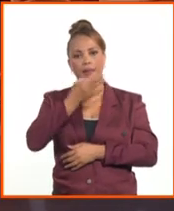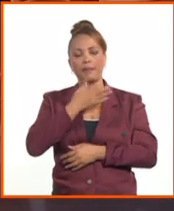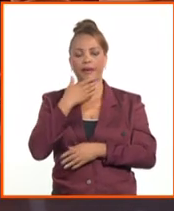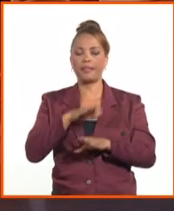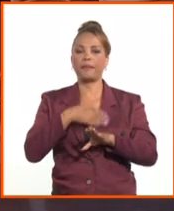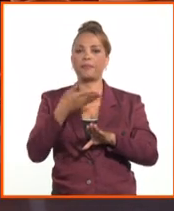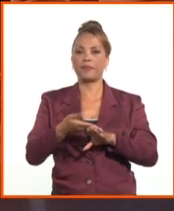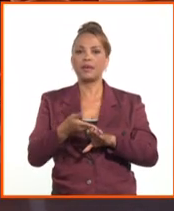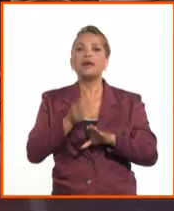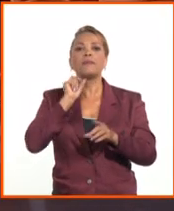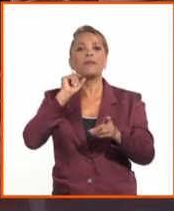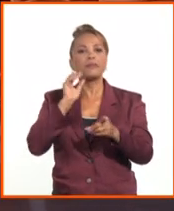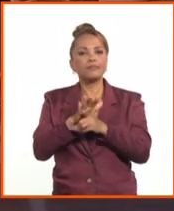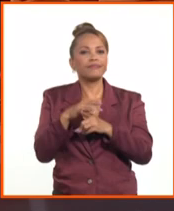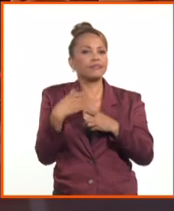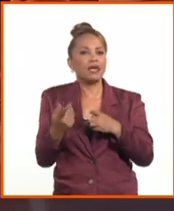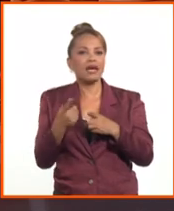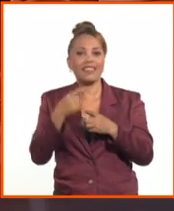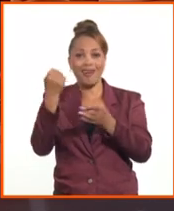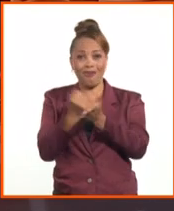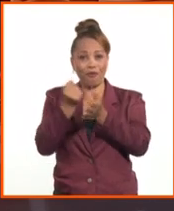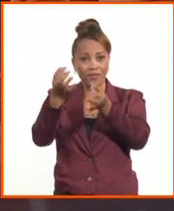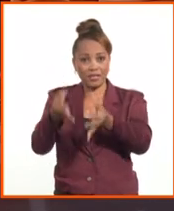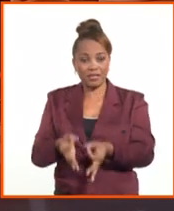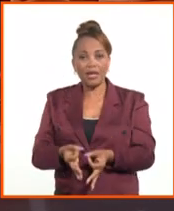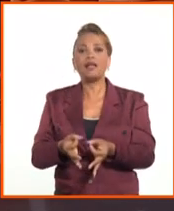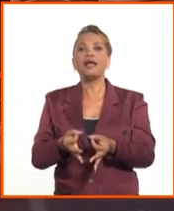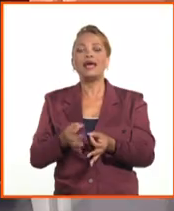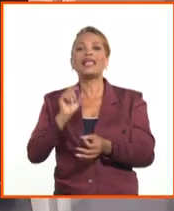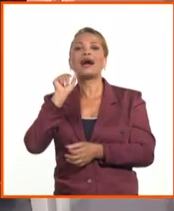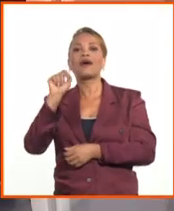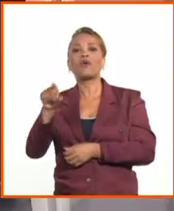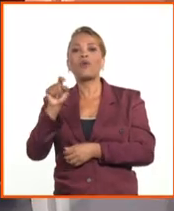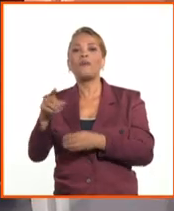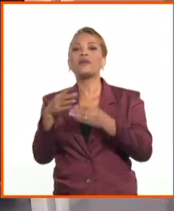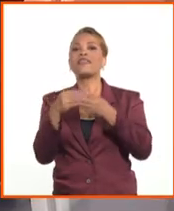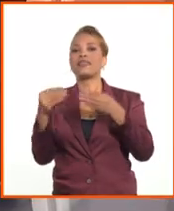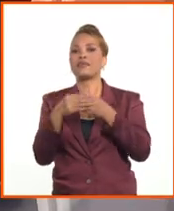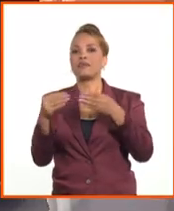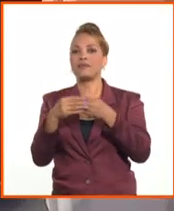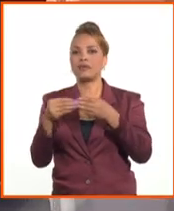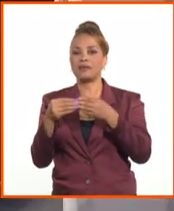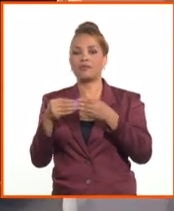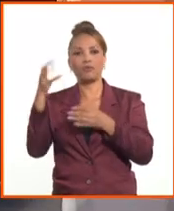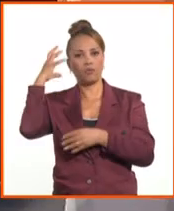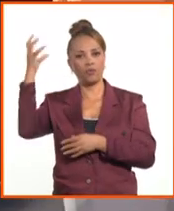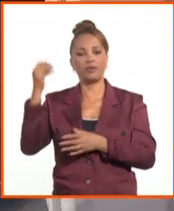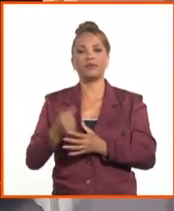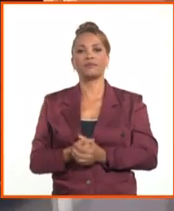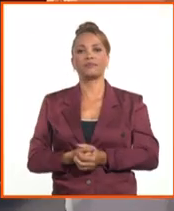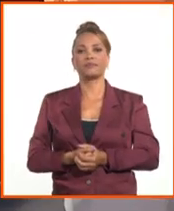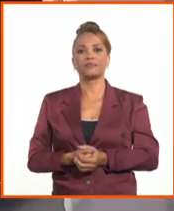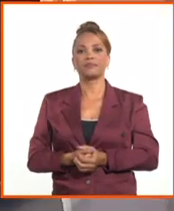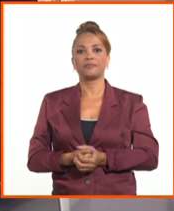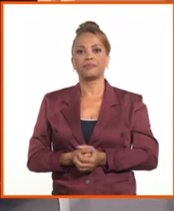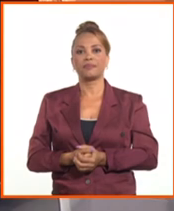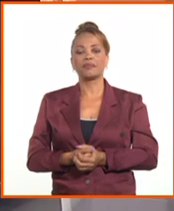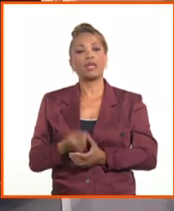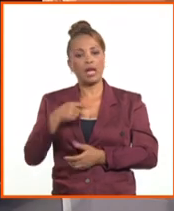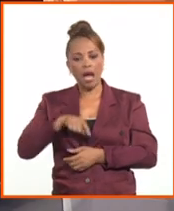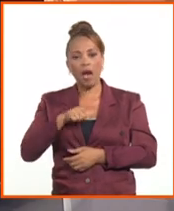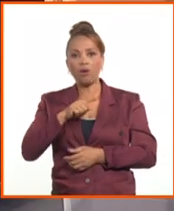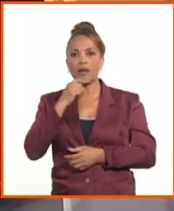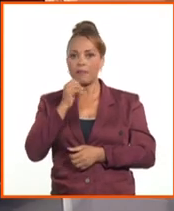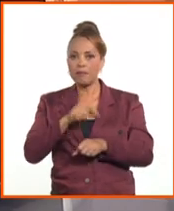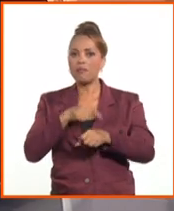pero vamos a iniciar ya de manera oficial la compra de divisas por el Estado. Y vamos, y eso lo aseguramos desde este